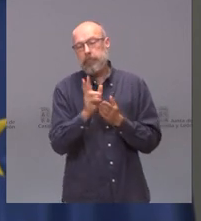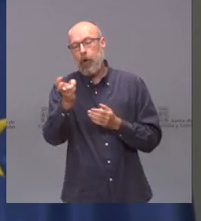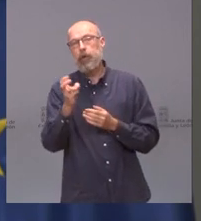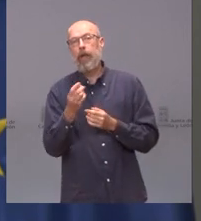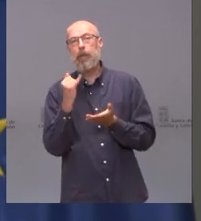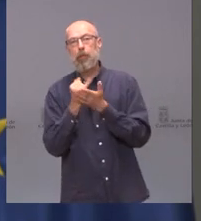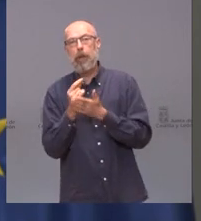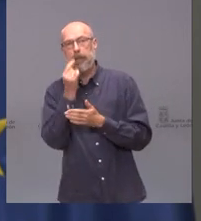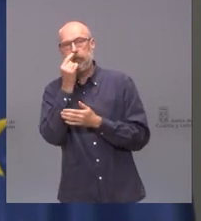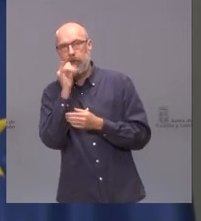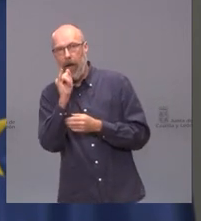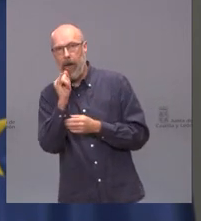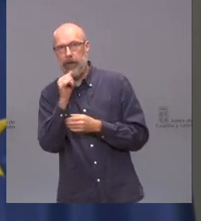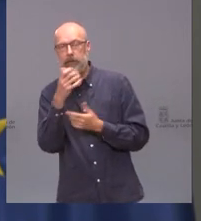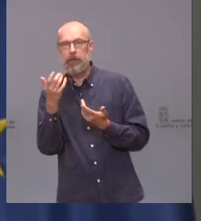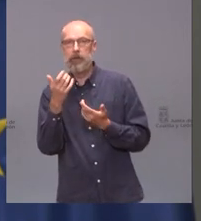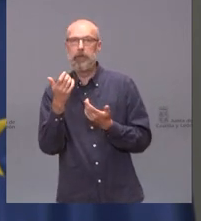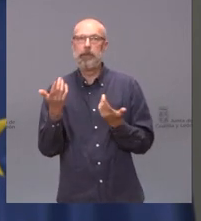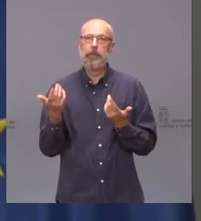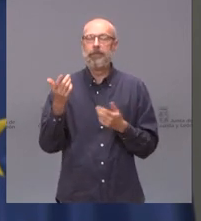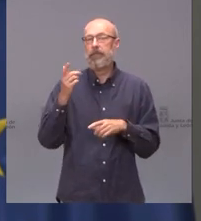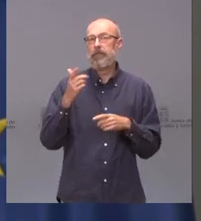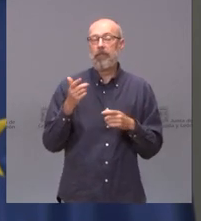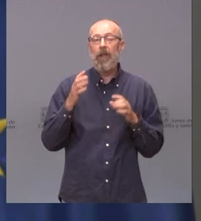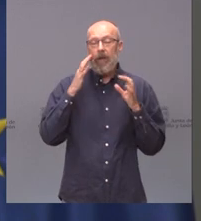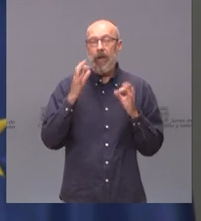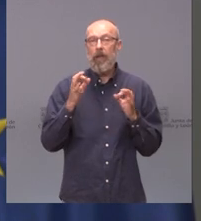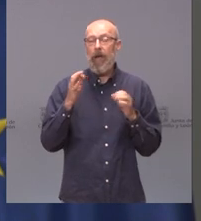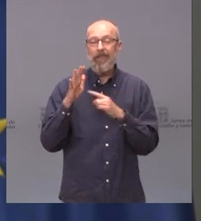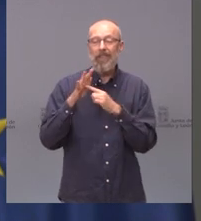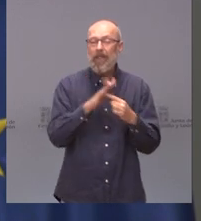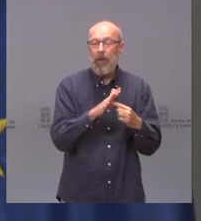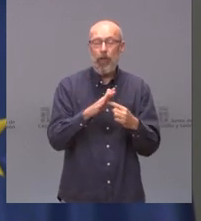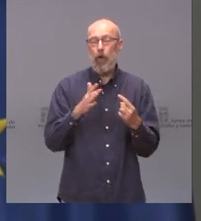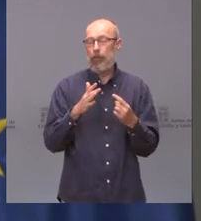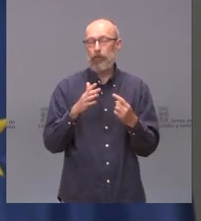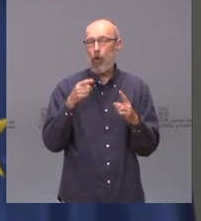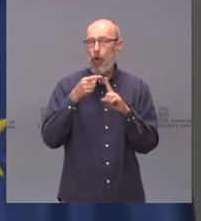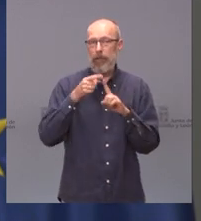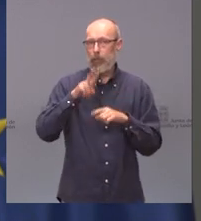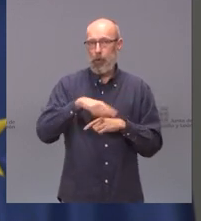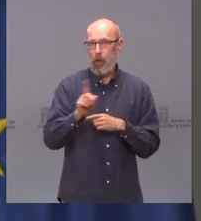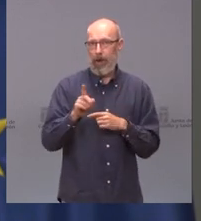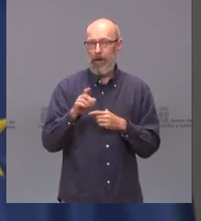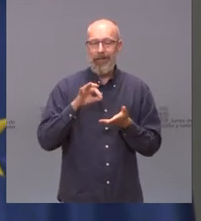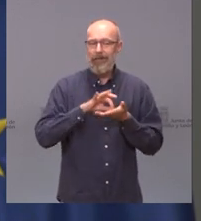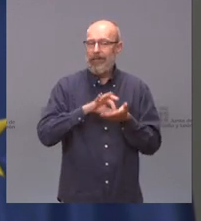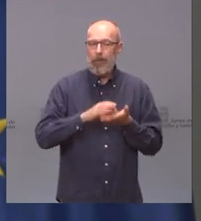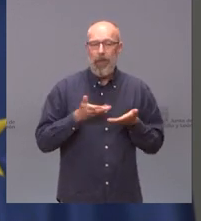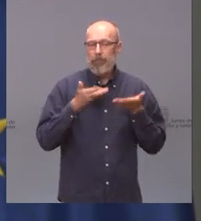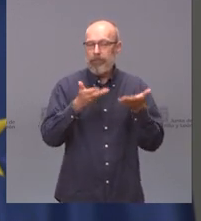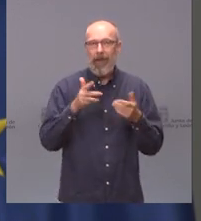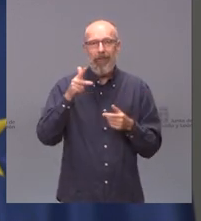probablemente no va a necesitar no se trata de discriminar en el acceso a ningún servicio ni a ningún derecho